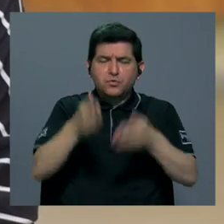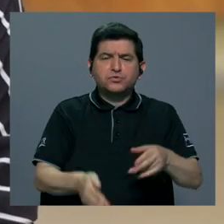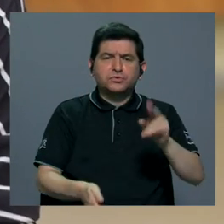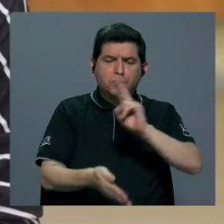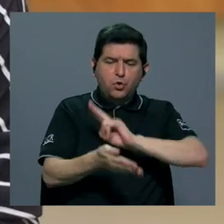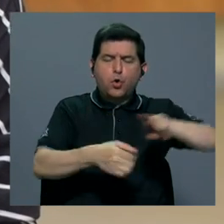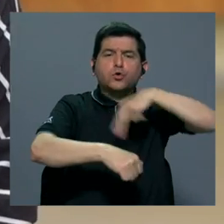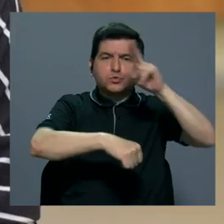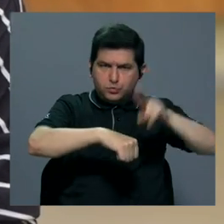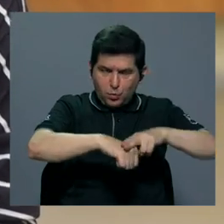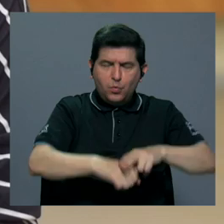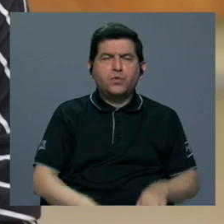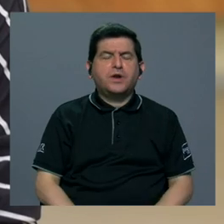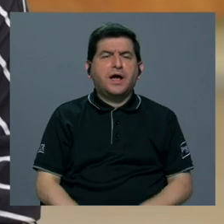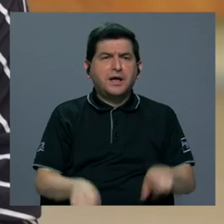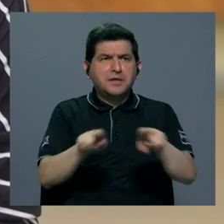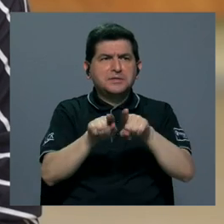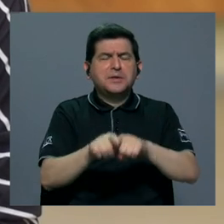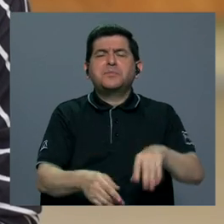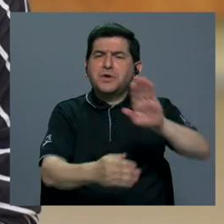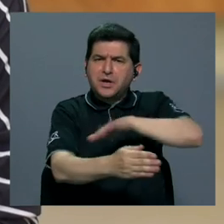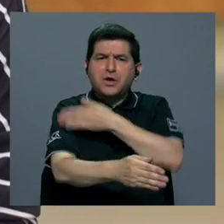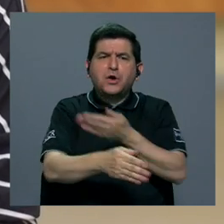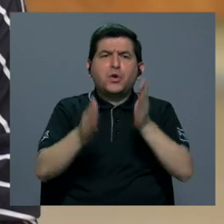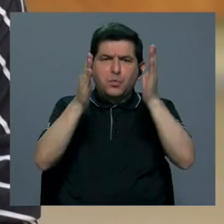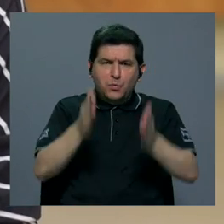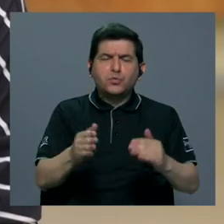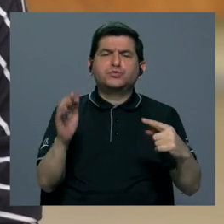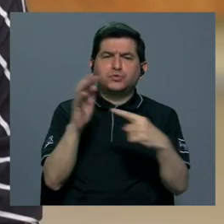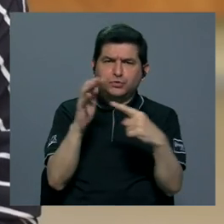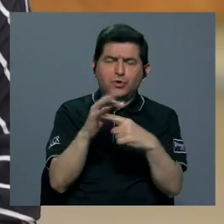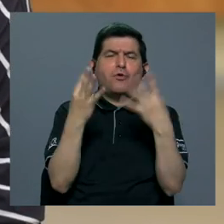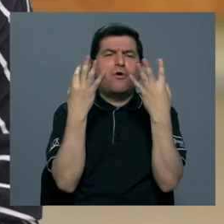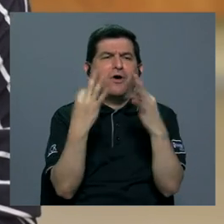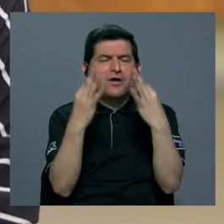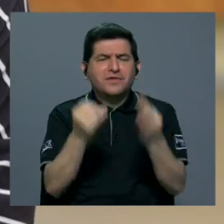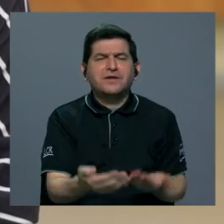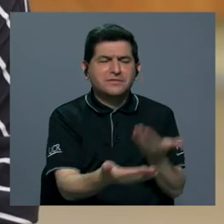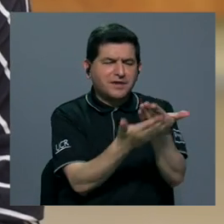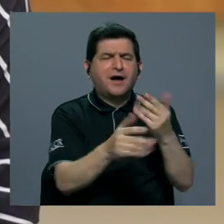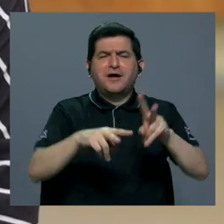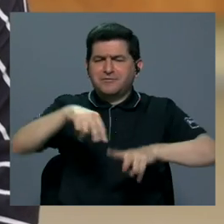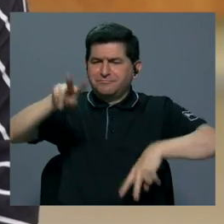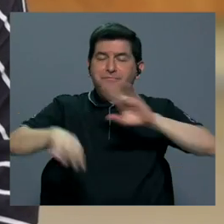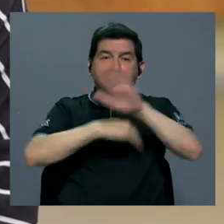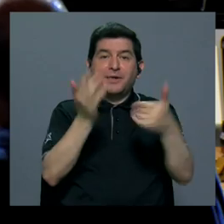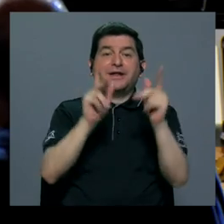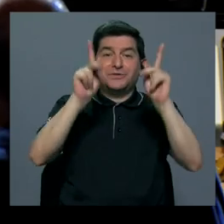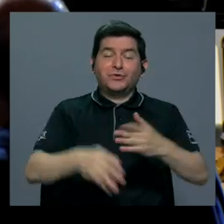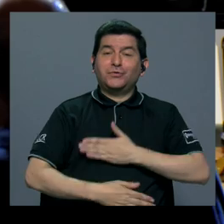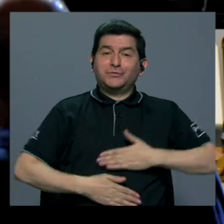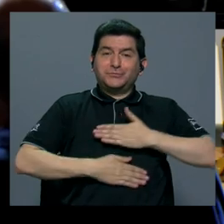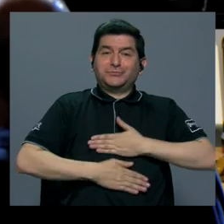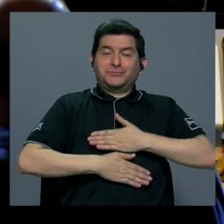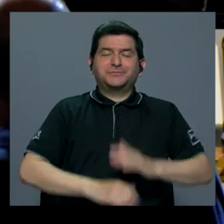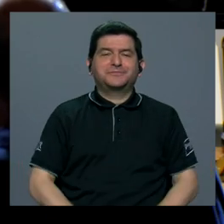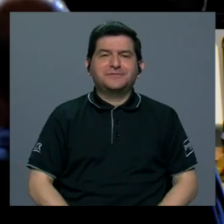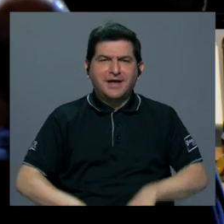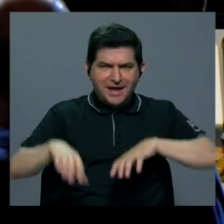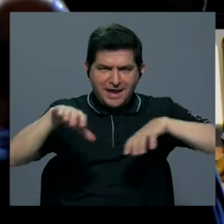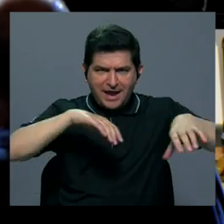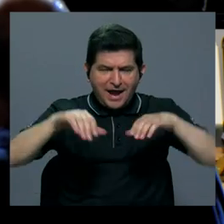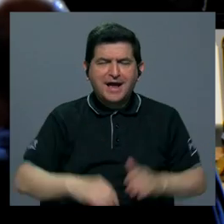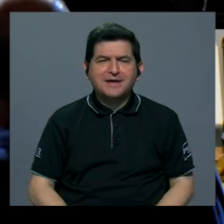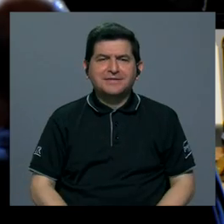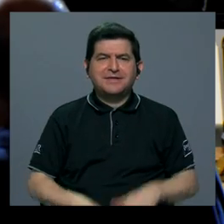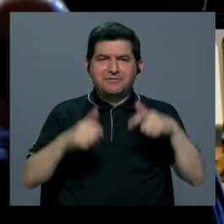y también músicos populares Entonces y tratando de que sea una oferta variada para todos los gustos Los eventos son